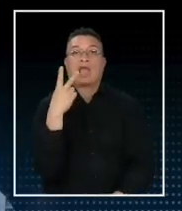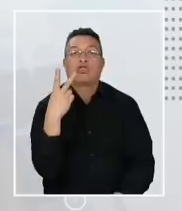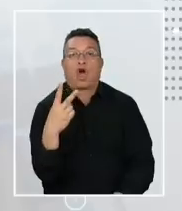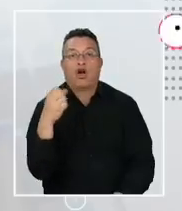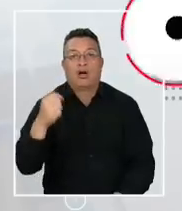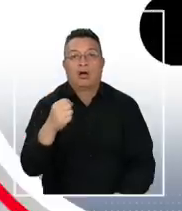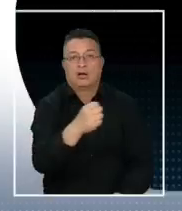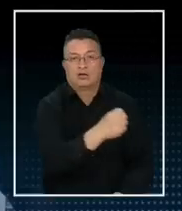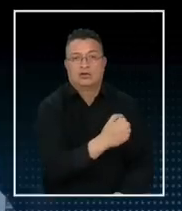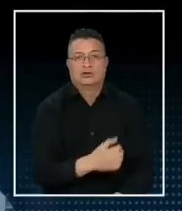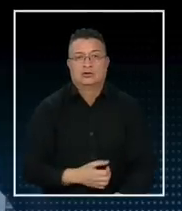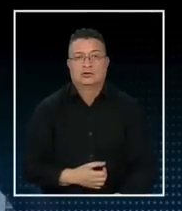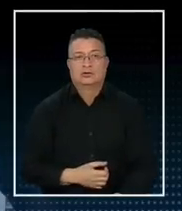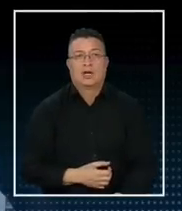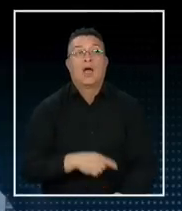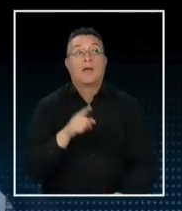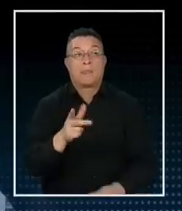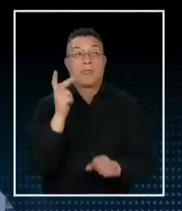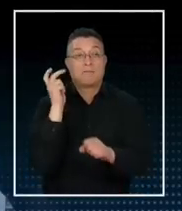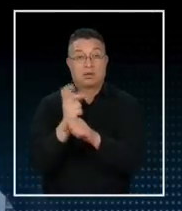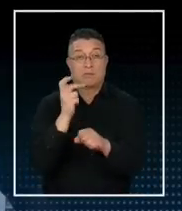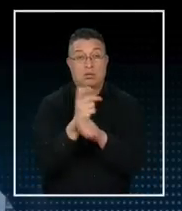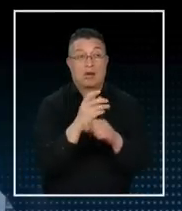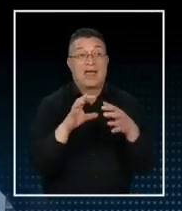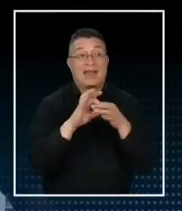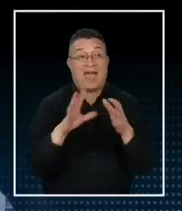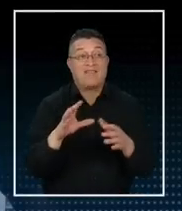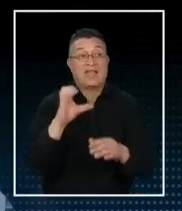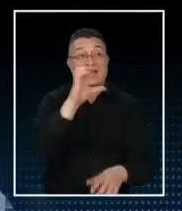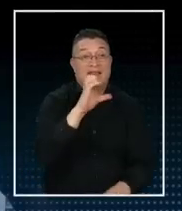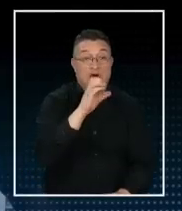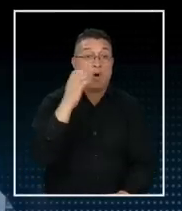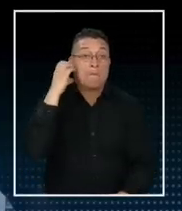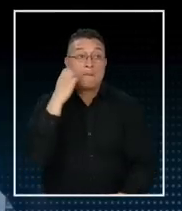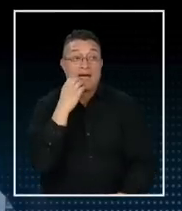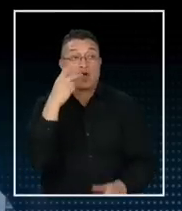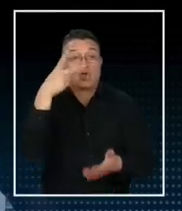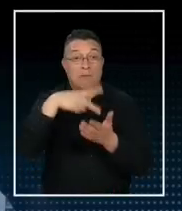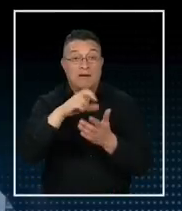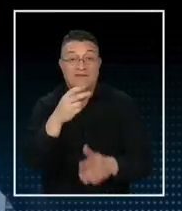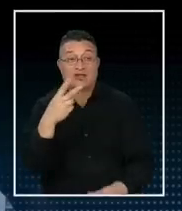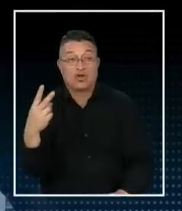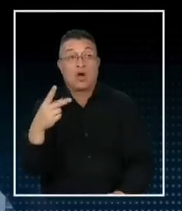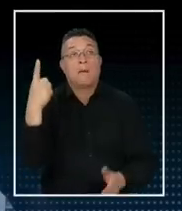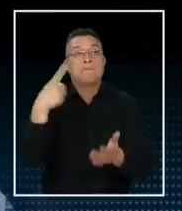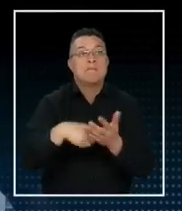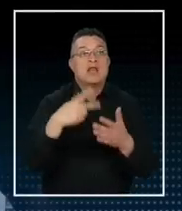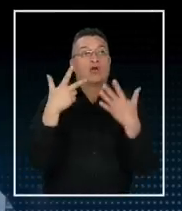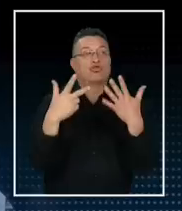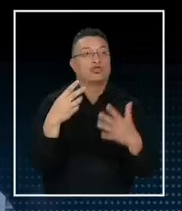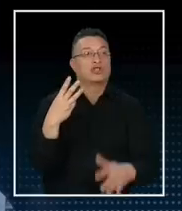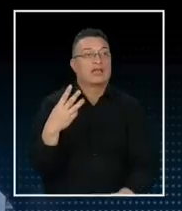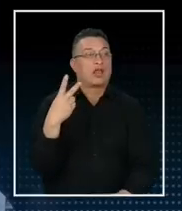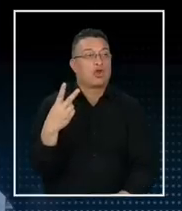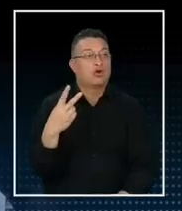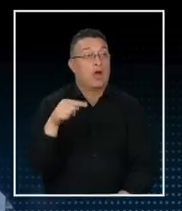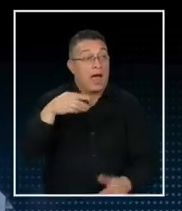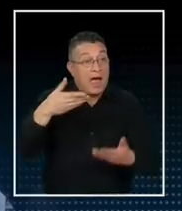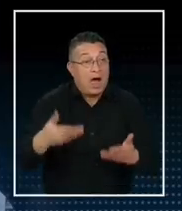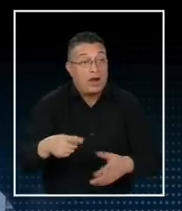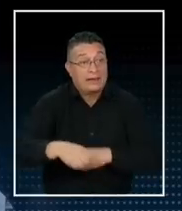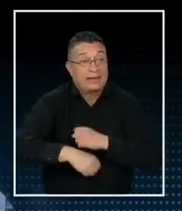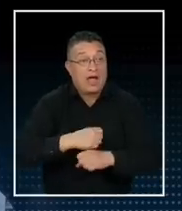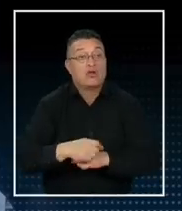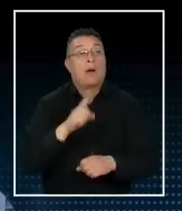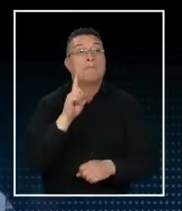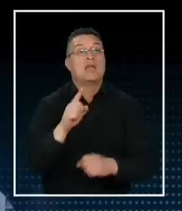homicidios. En cuanto a asaltos agravados, entre enero y mayo de 2022 se registraron 1.832, mientras que en 2023,